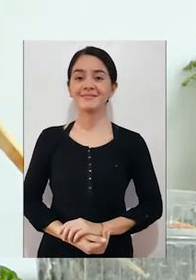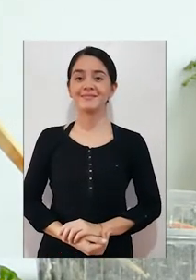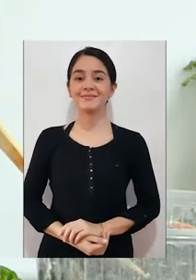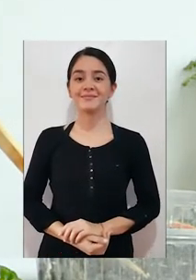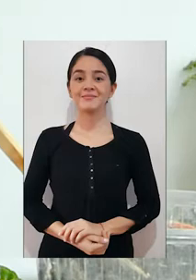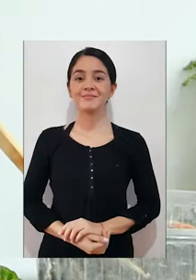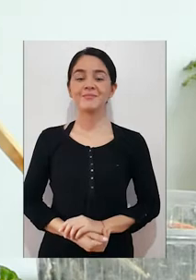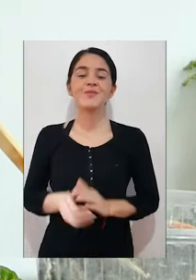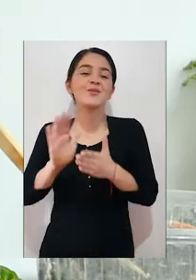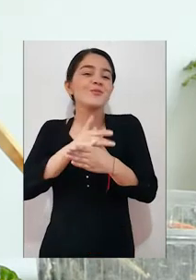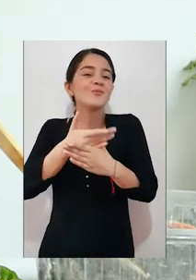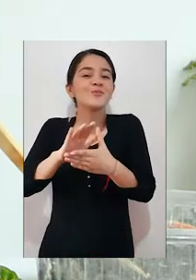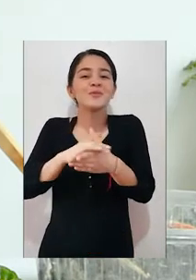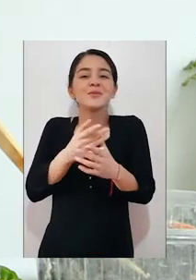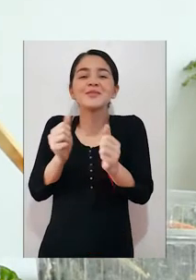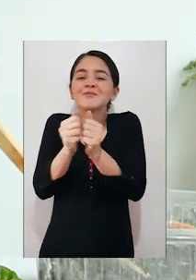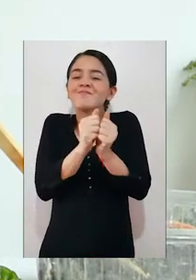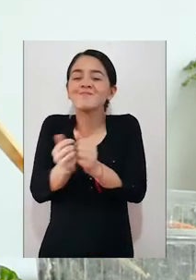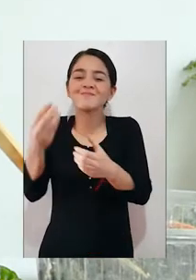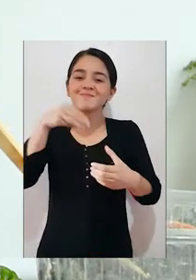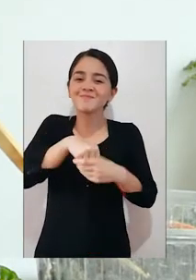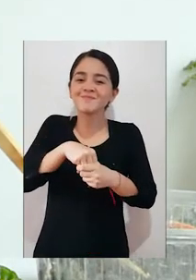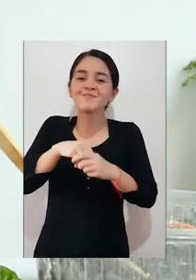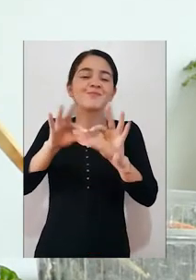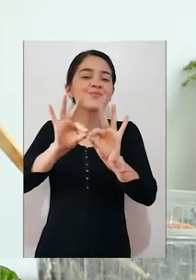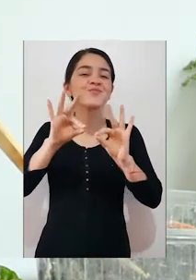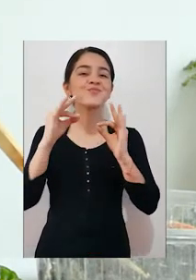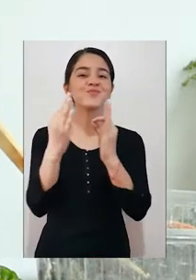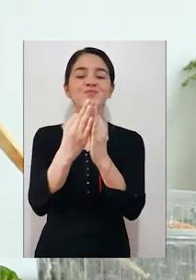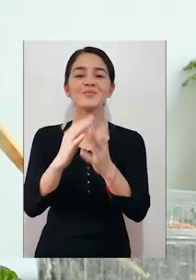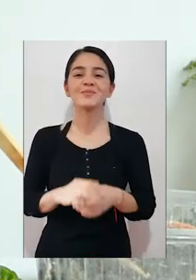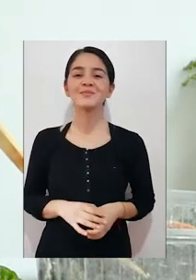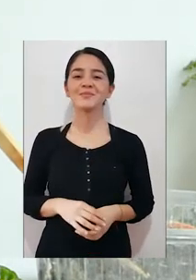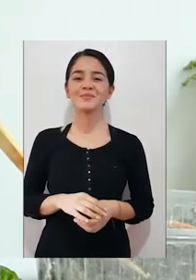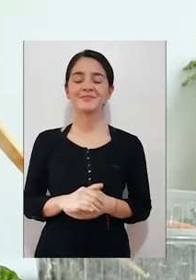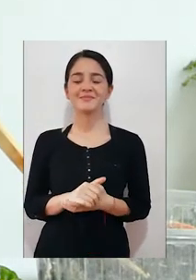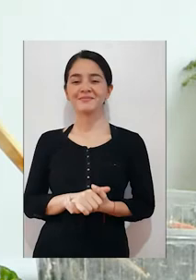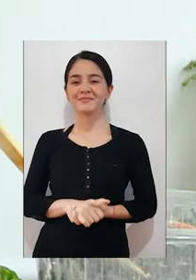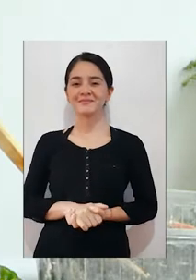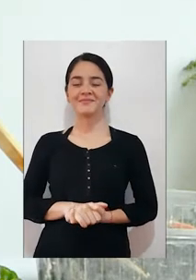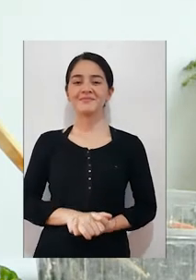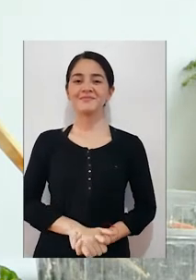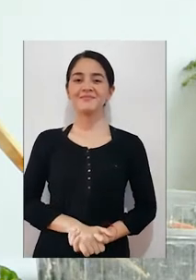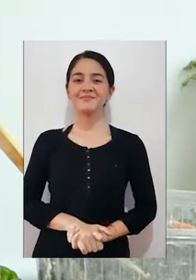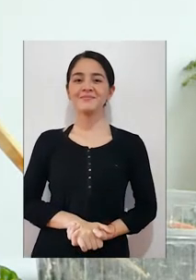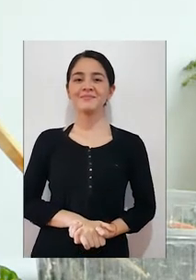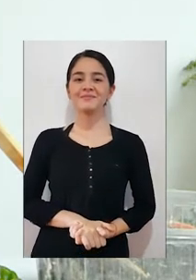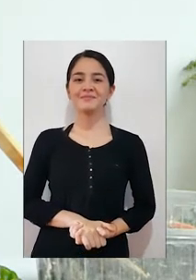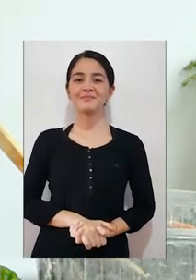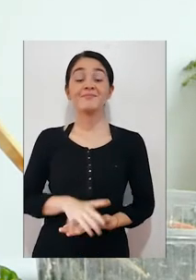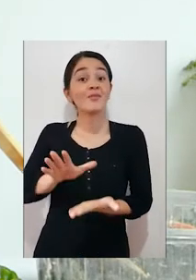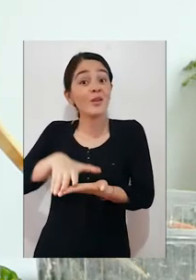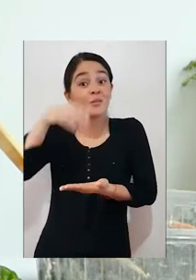pasar un buen tiempo dentro de casa pasar un buen tiempo con nuestra familia y sobre todo